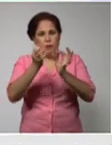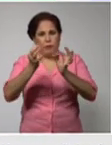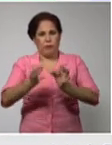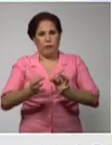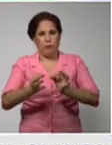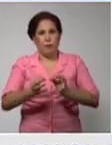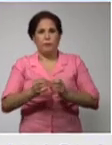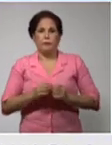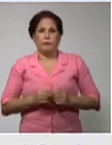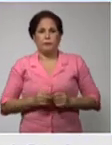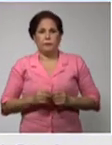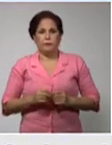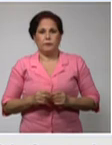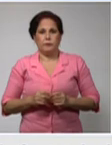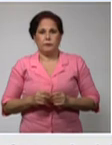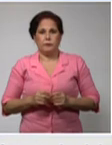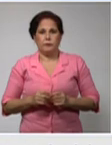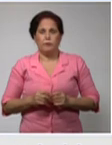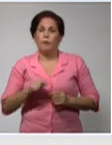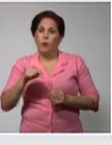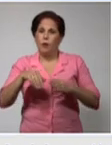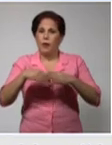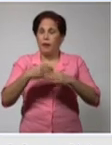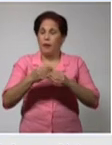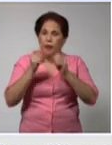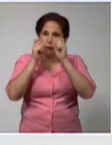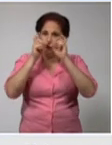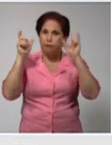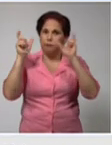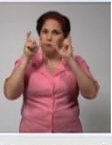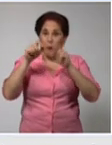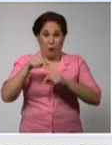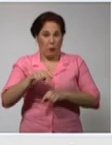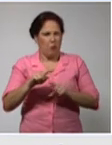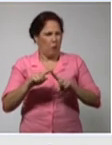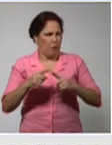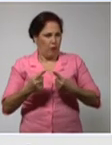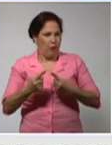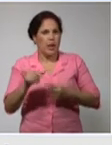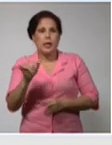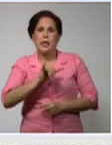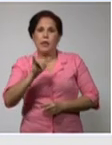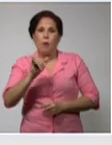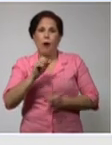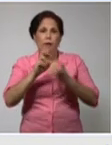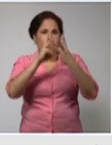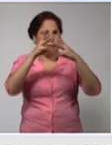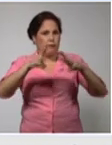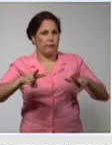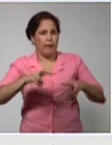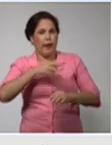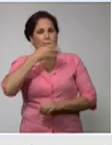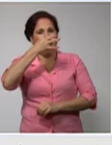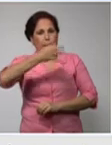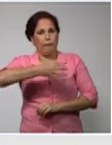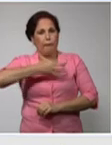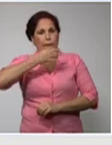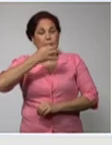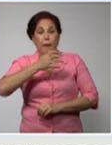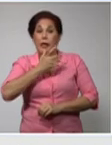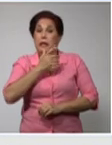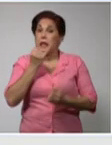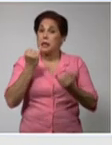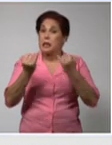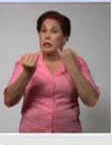casos que fallecen hoy es un día de curiosidades doctor porque también encontramos una nota que nos parecía interesante